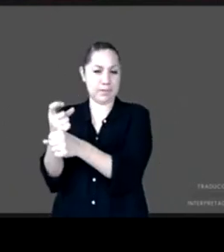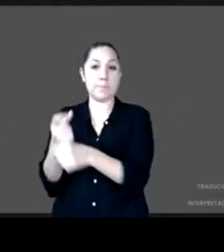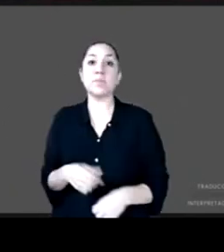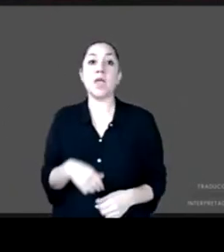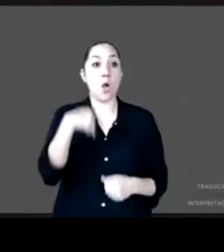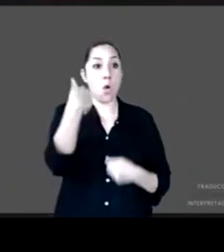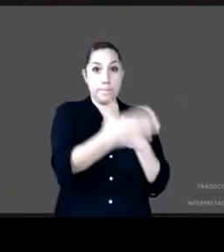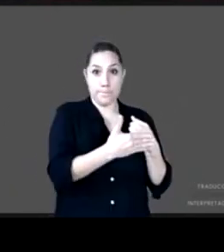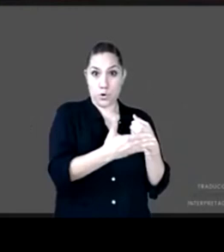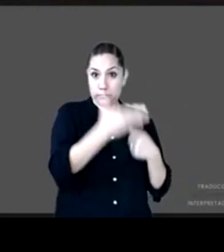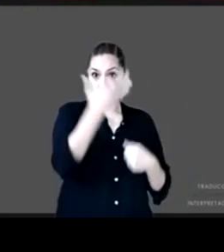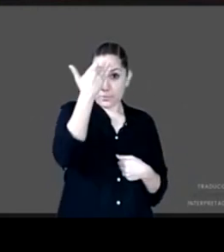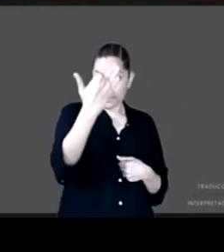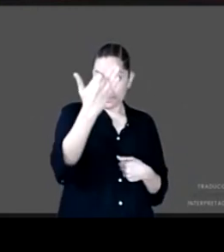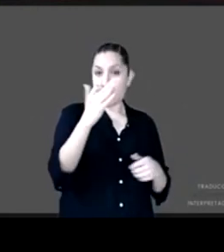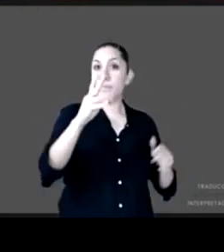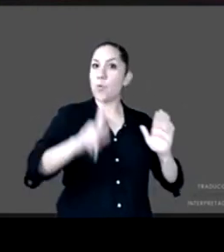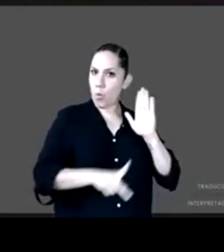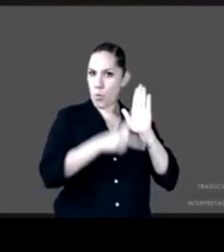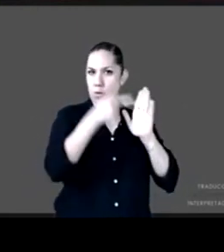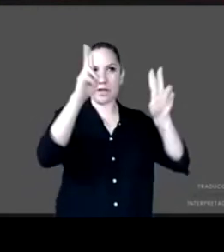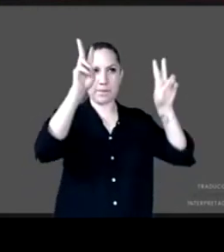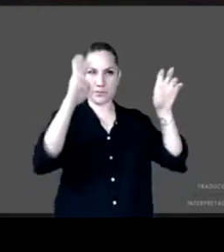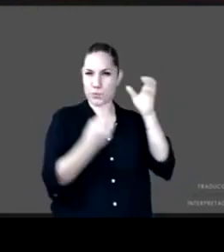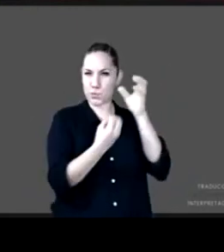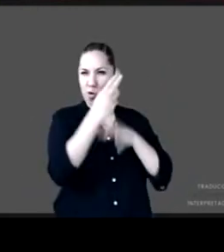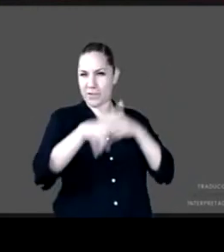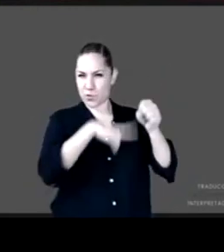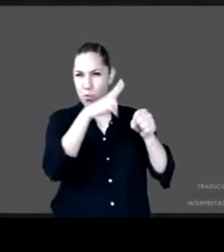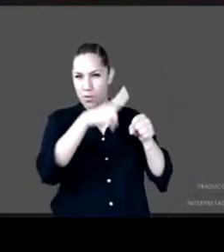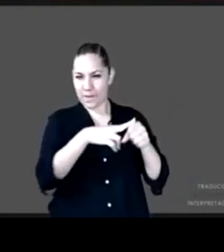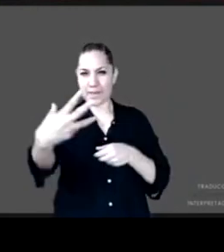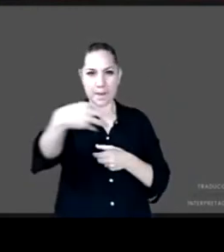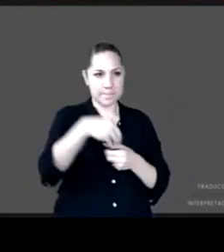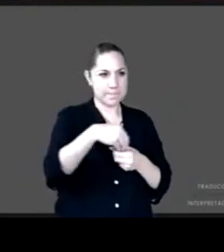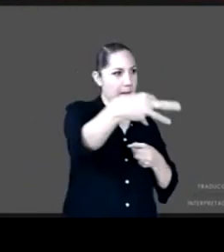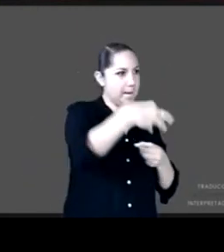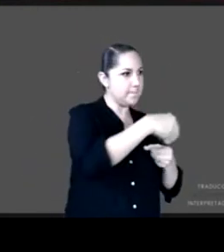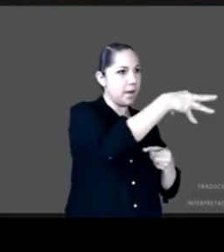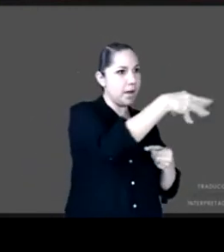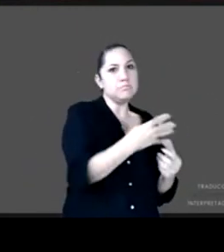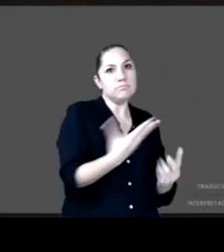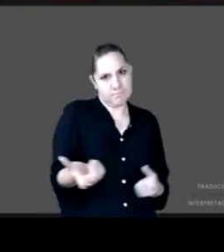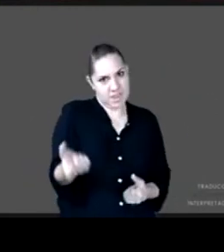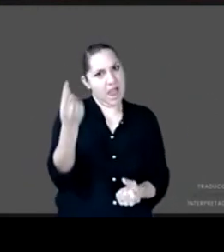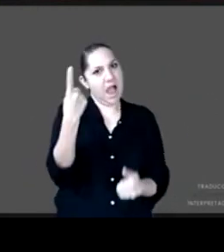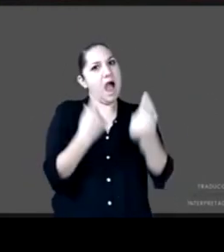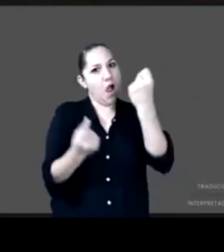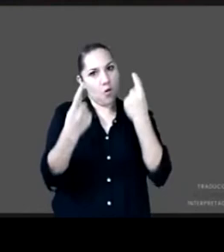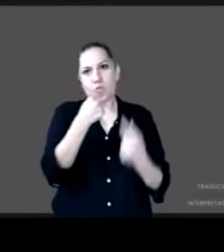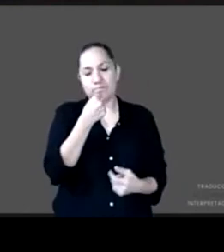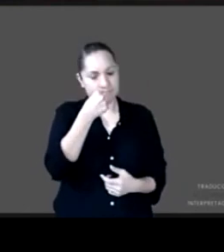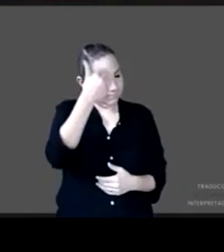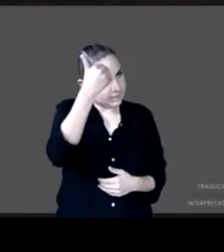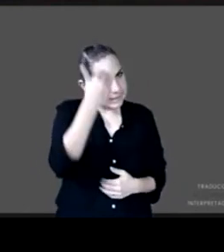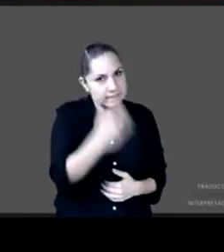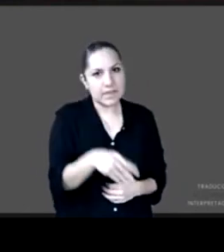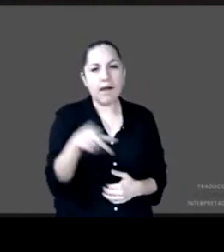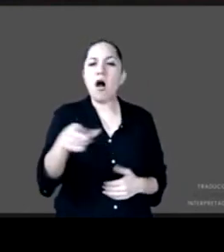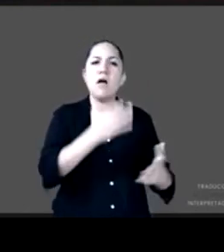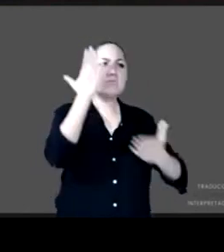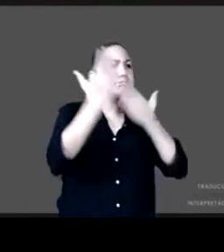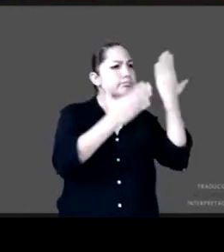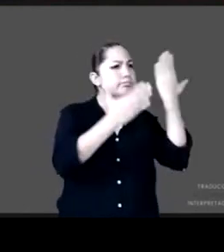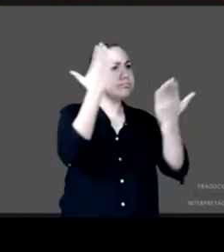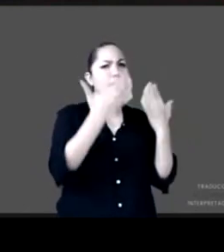que va a tener una gran dificultad de seguir el ritmo al regresar por todo este rezago que va a tener